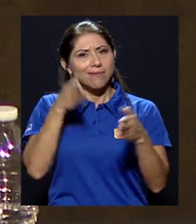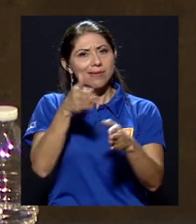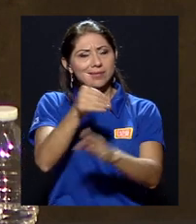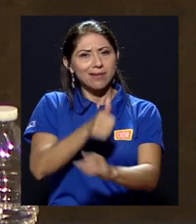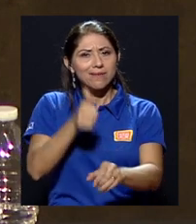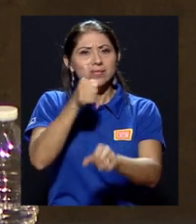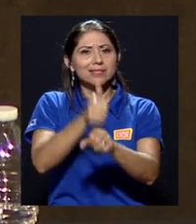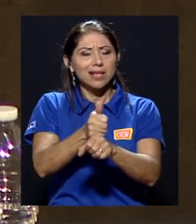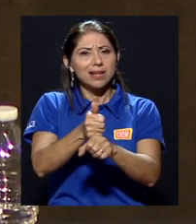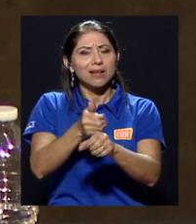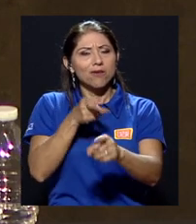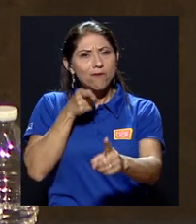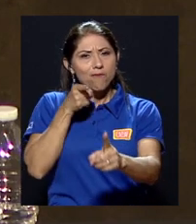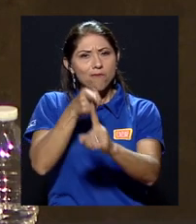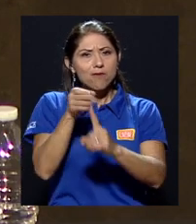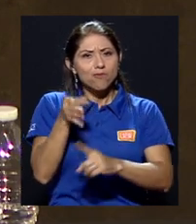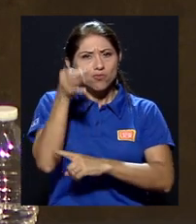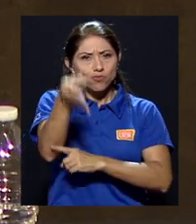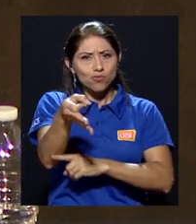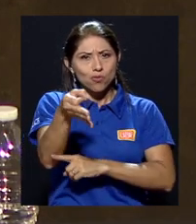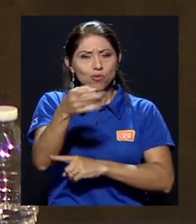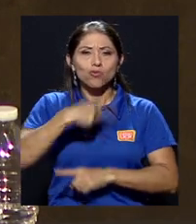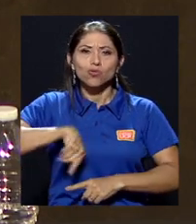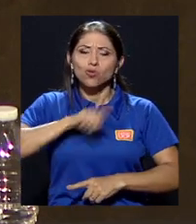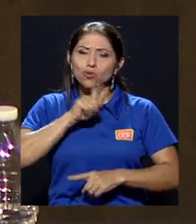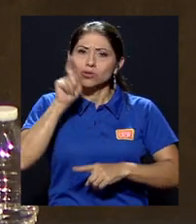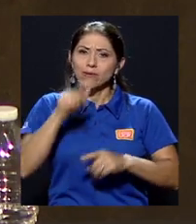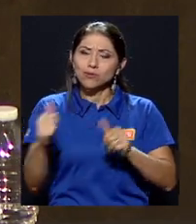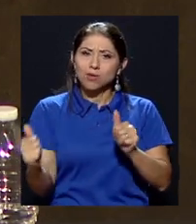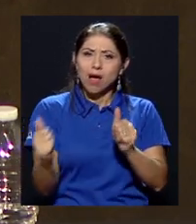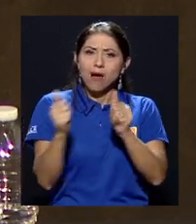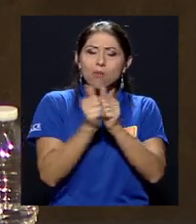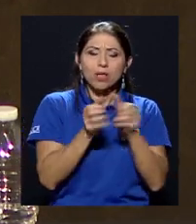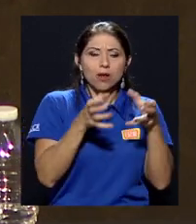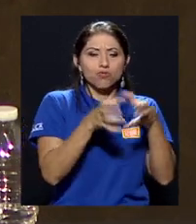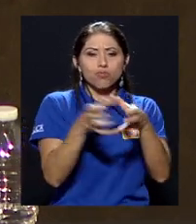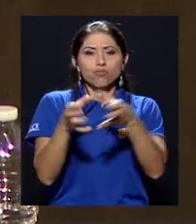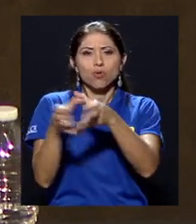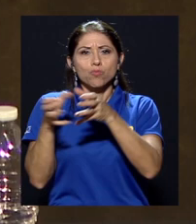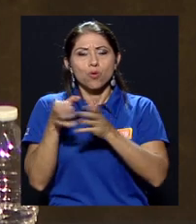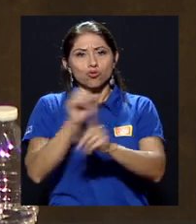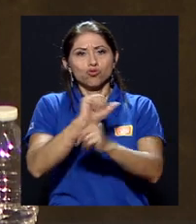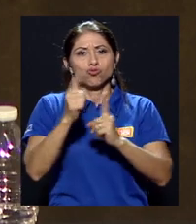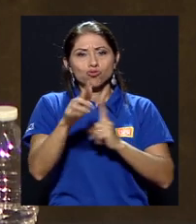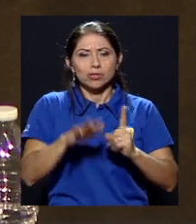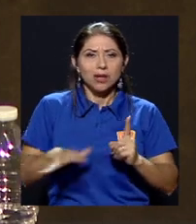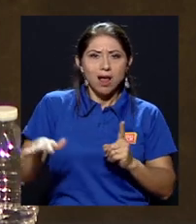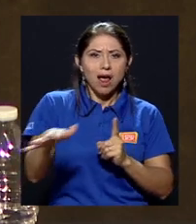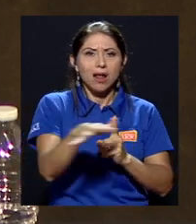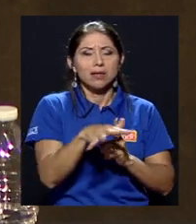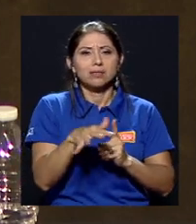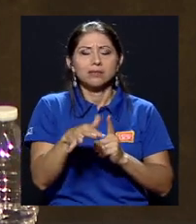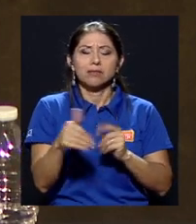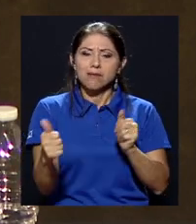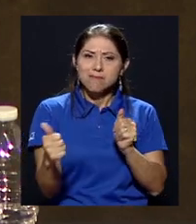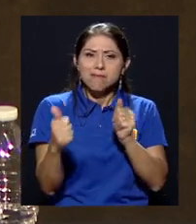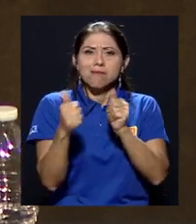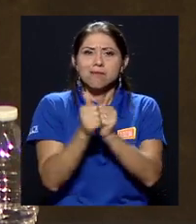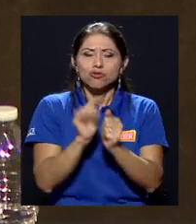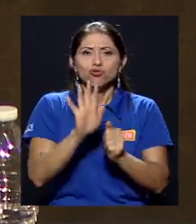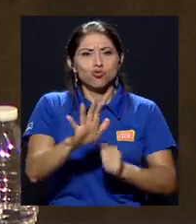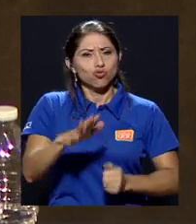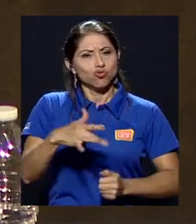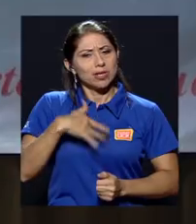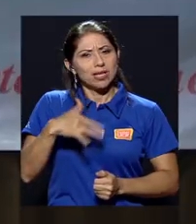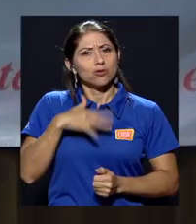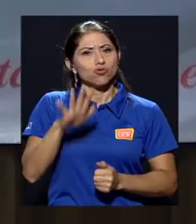futuro. Tenemos que acompañar las clases sociales, los grupos sociales, en sus inquietudes, en